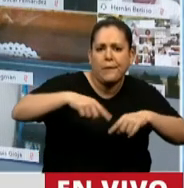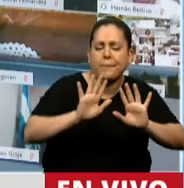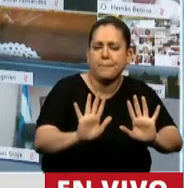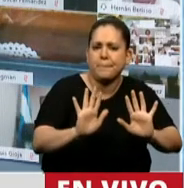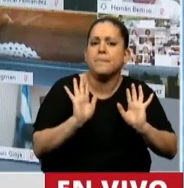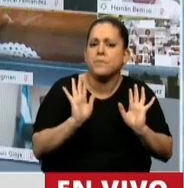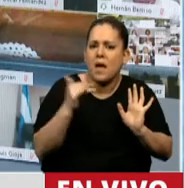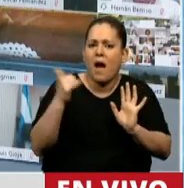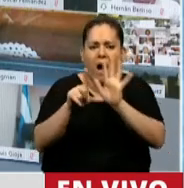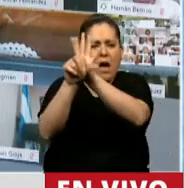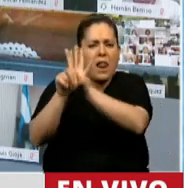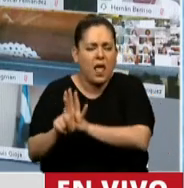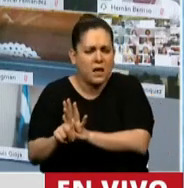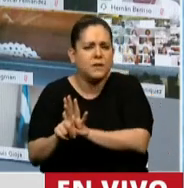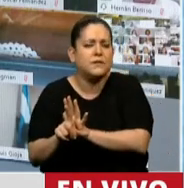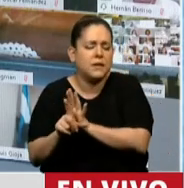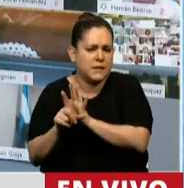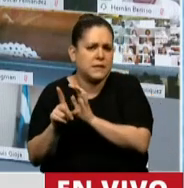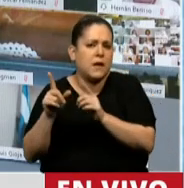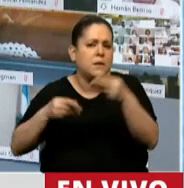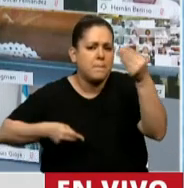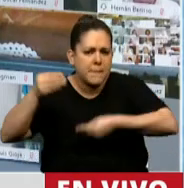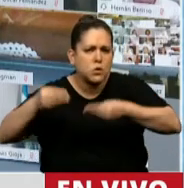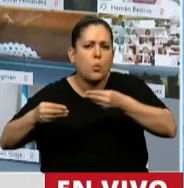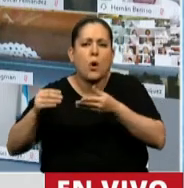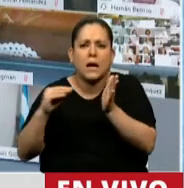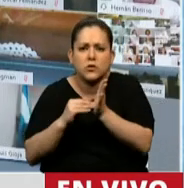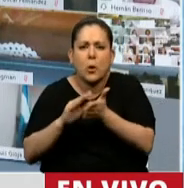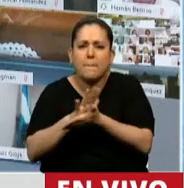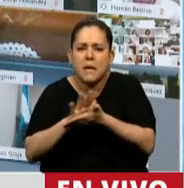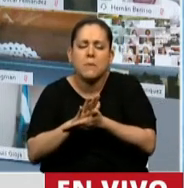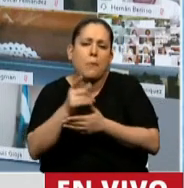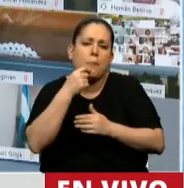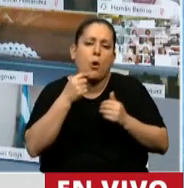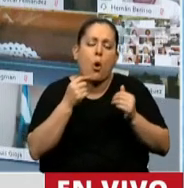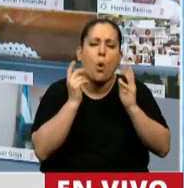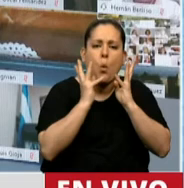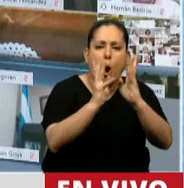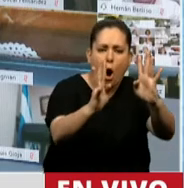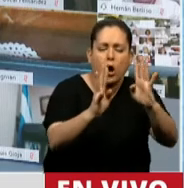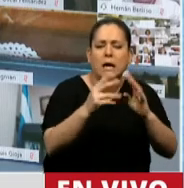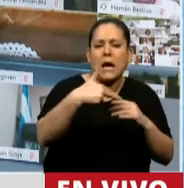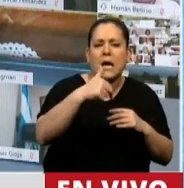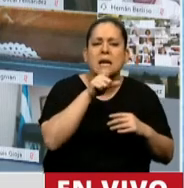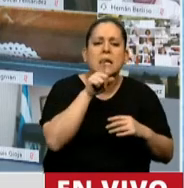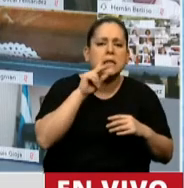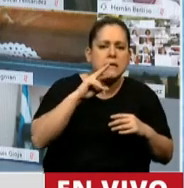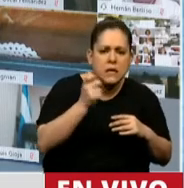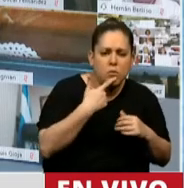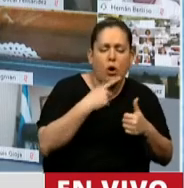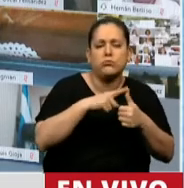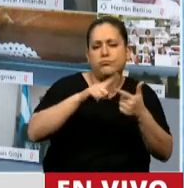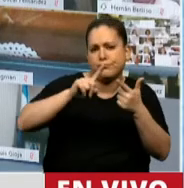hubo distintas leyes de presupuestos mínimos de boque nativo, de residuos domiciliarios, digo, todos